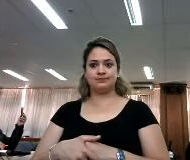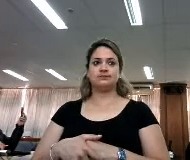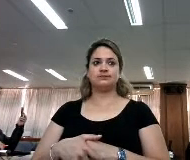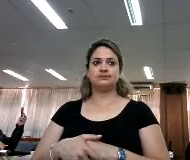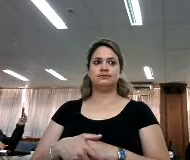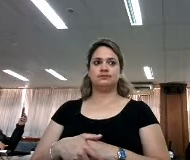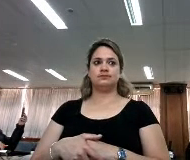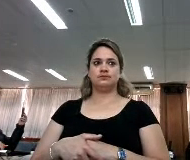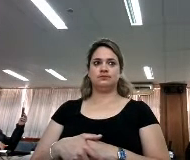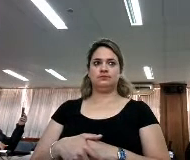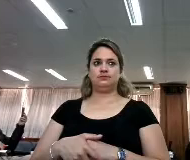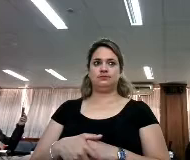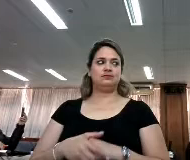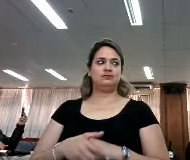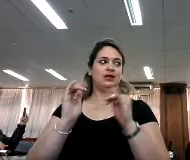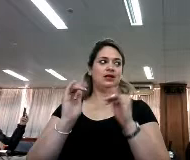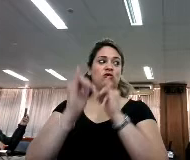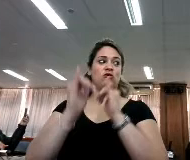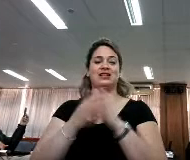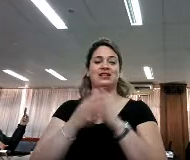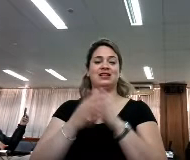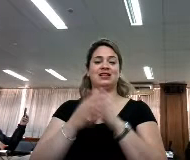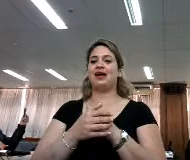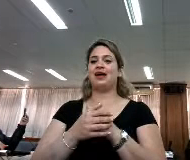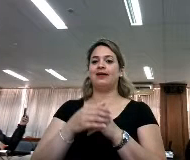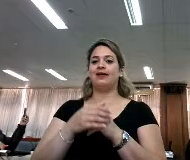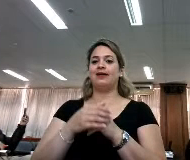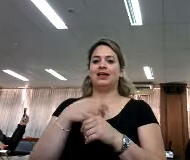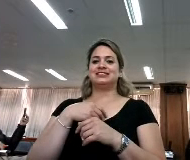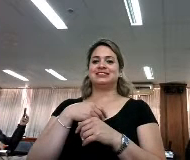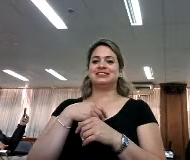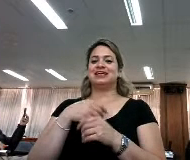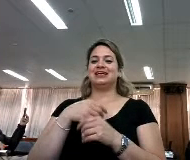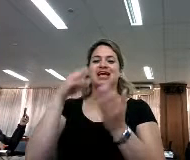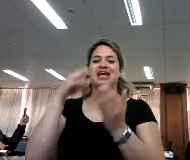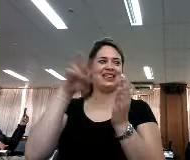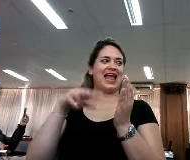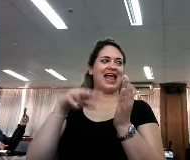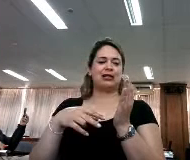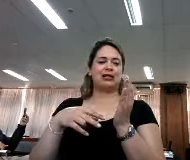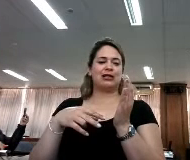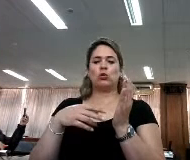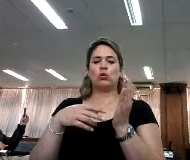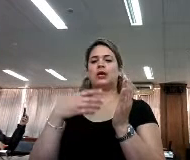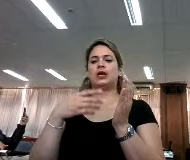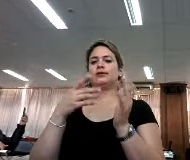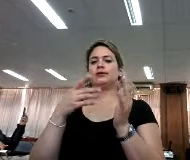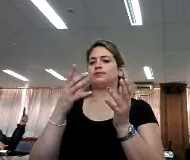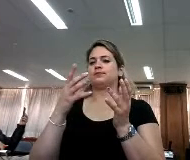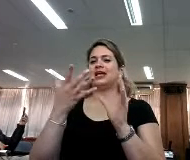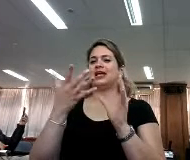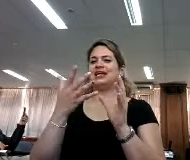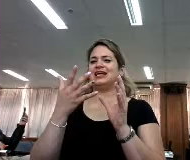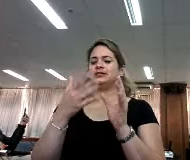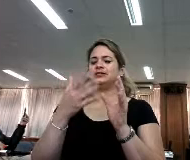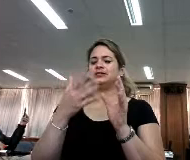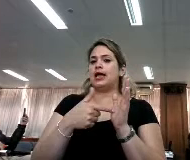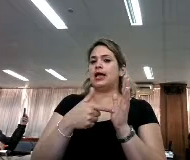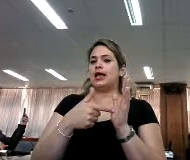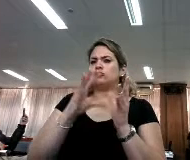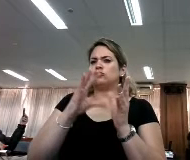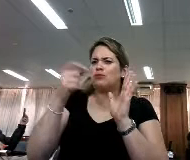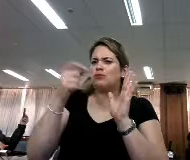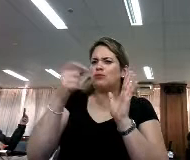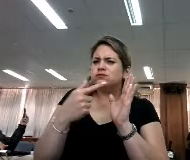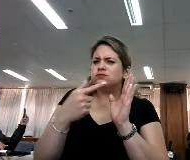Ya les decía, existe un imaginario del libro y la lectura, este lector con su pipa o con su puro, no sé, su